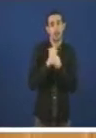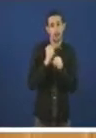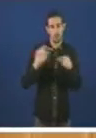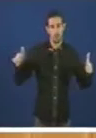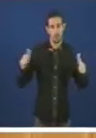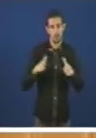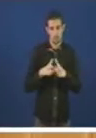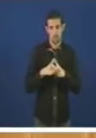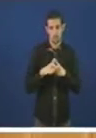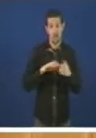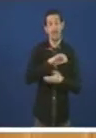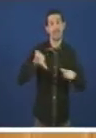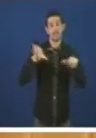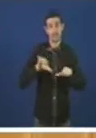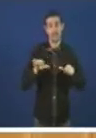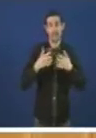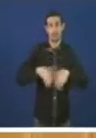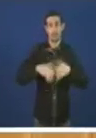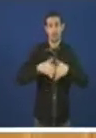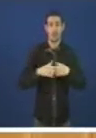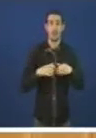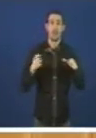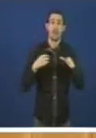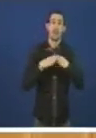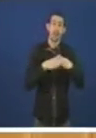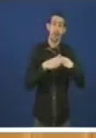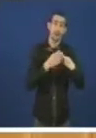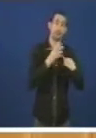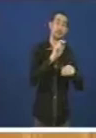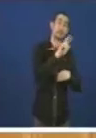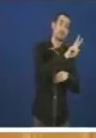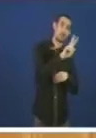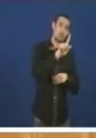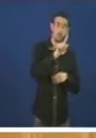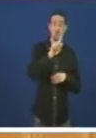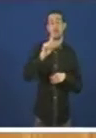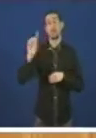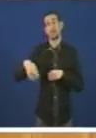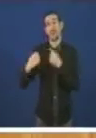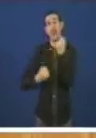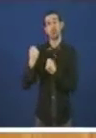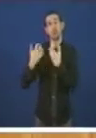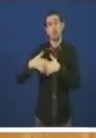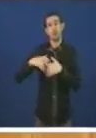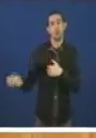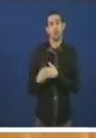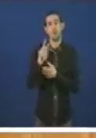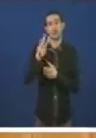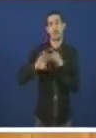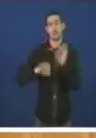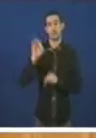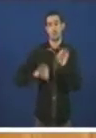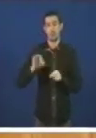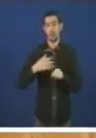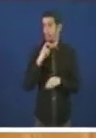non aval un 25% de emprego na automoción un 23% xa llevo que non é unha lección sindical na que eu milito